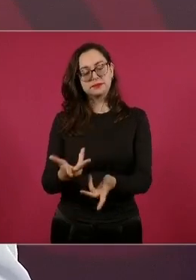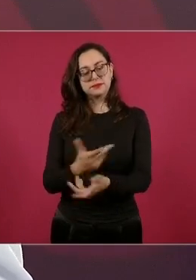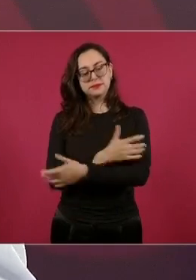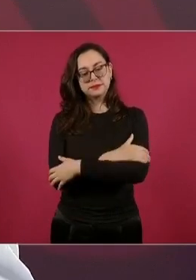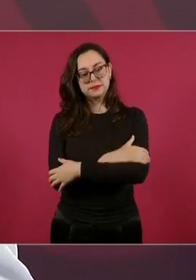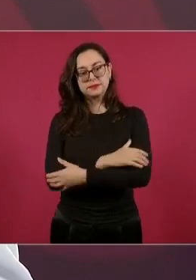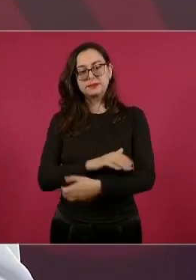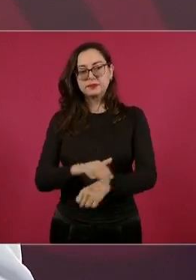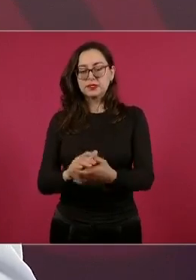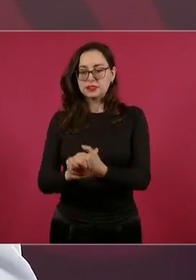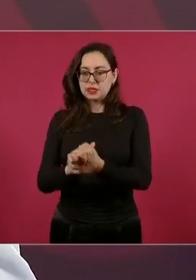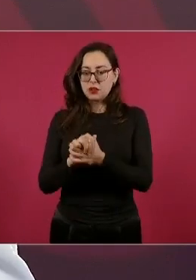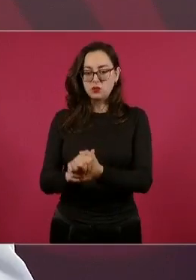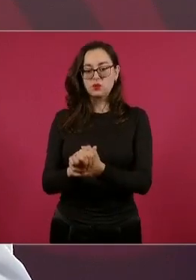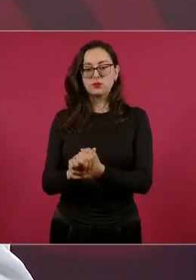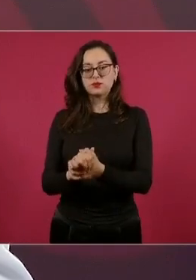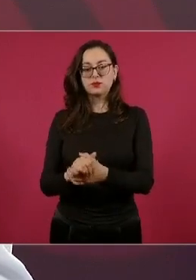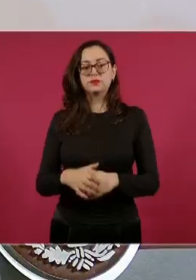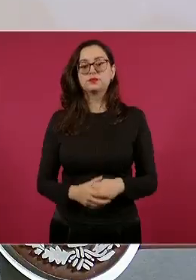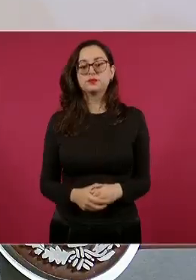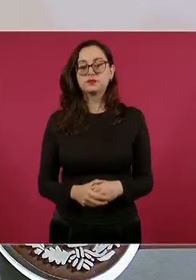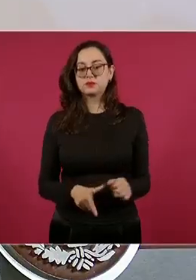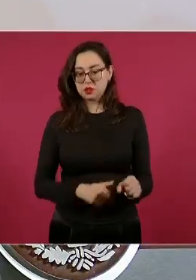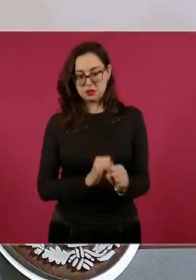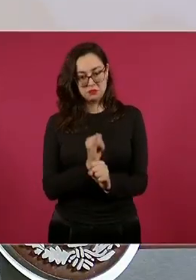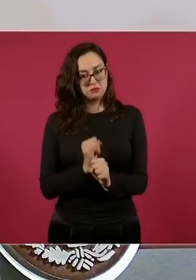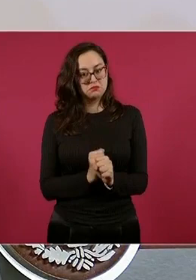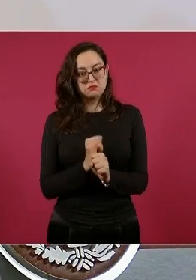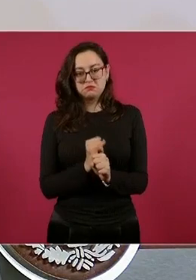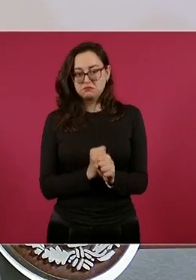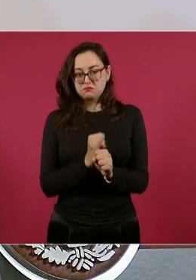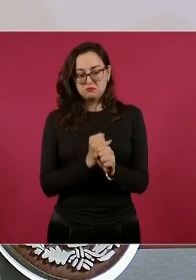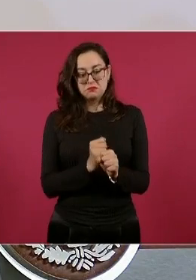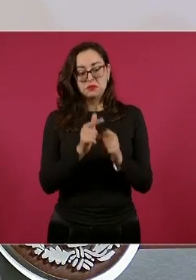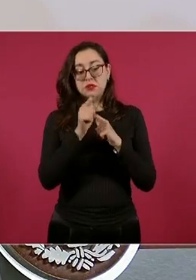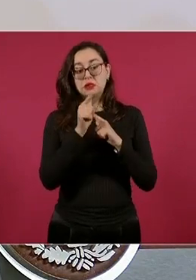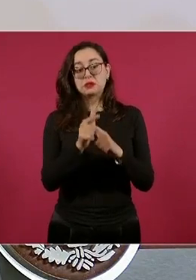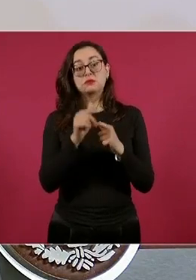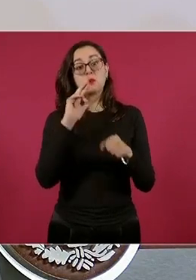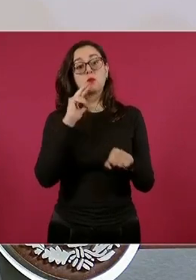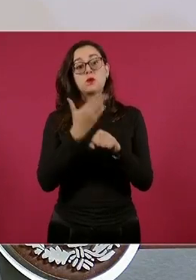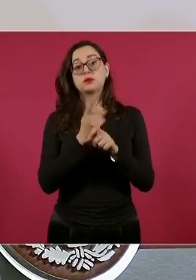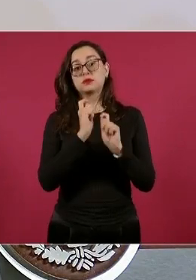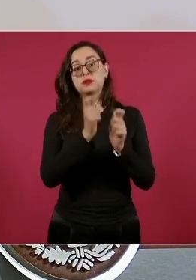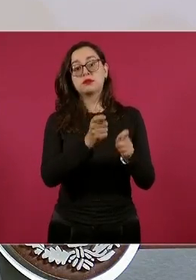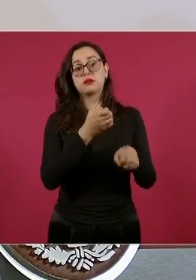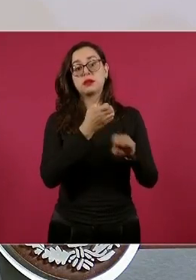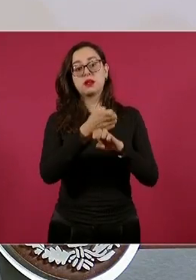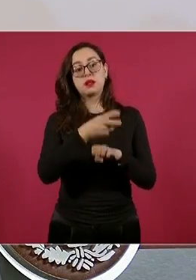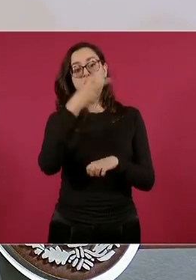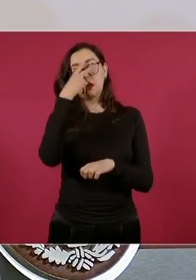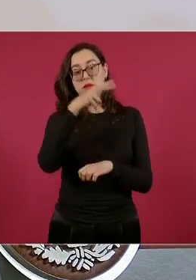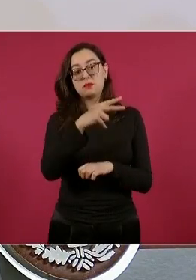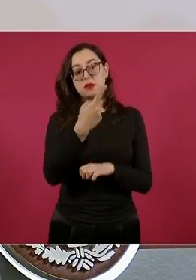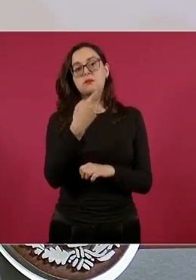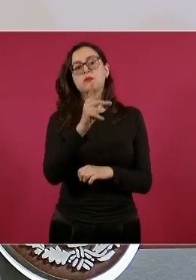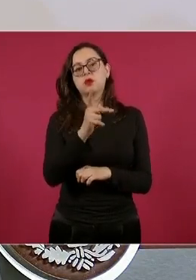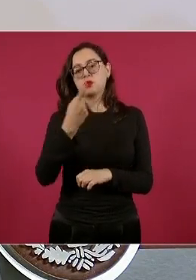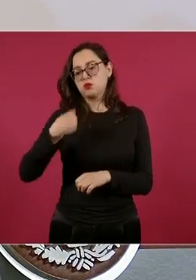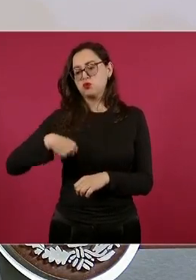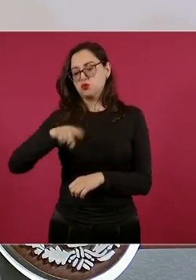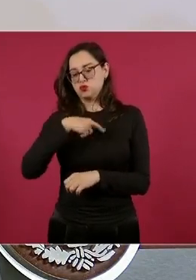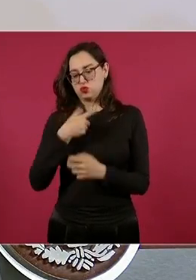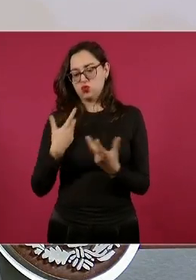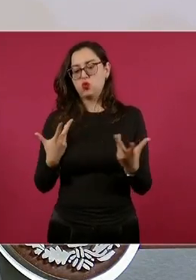vamos a seguir apoyando en las investigaciones que tiene la Fiscalía del Estado de México, que son